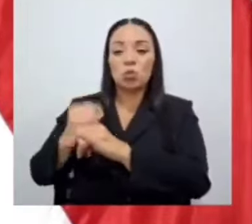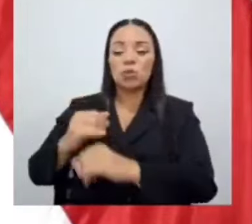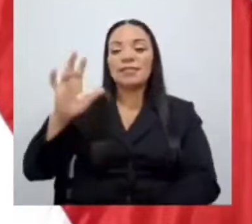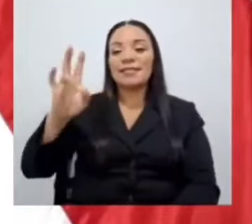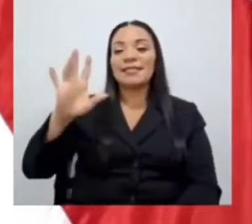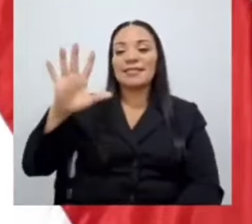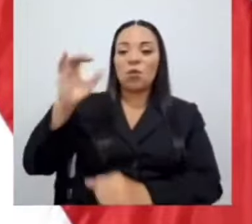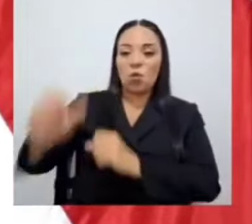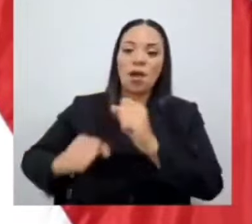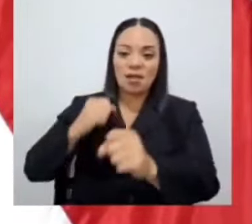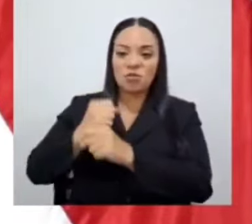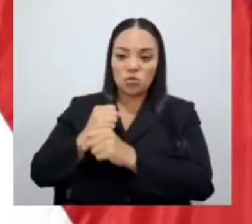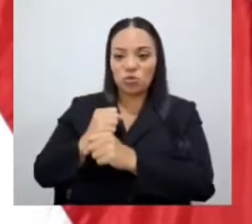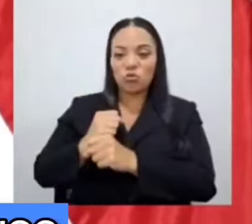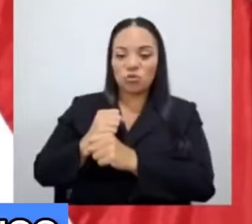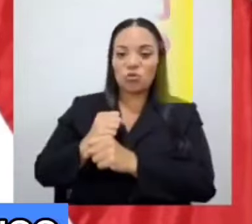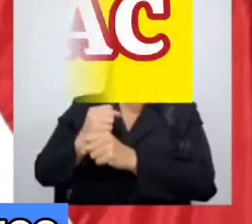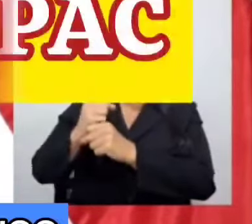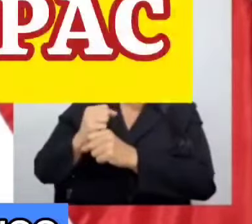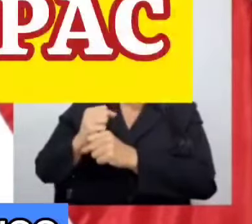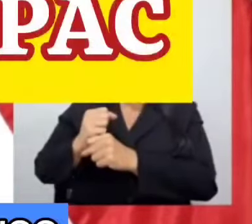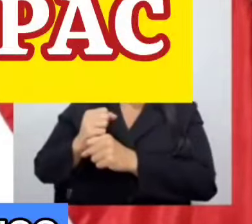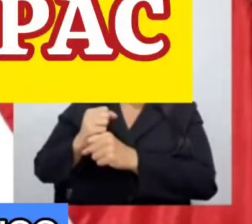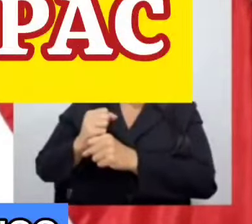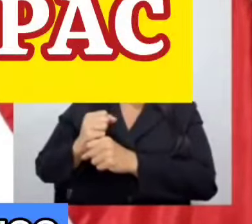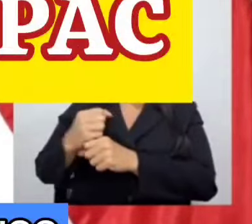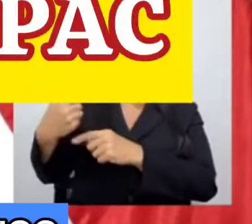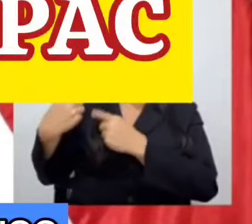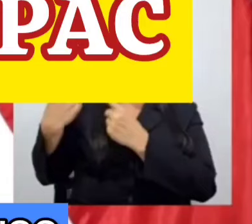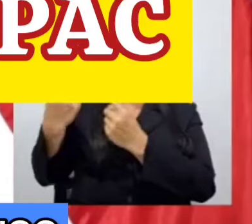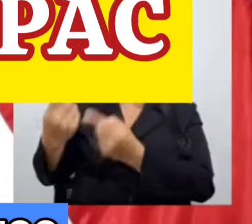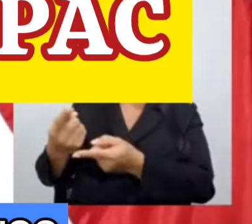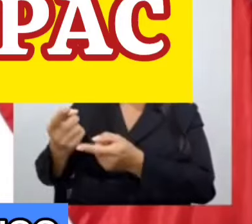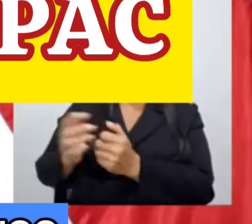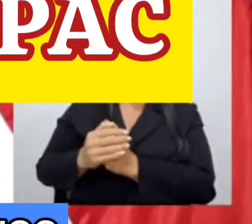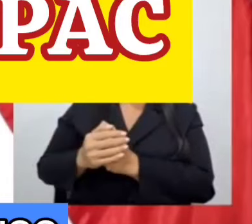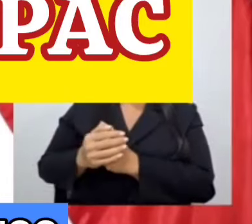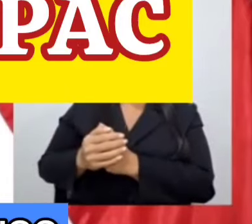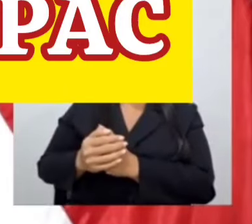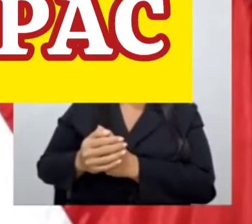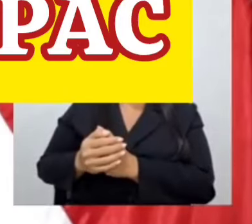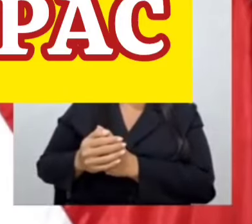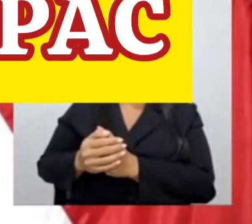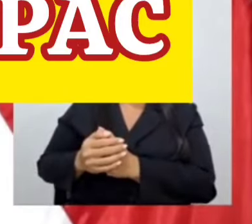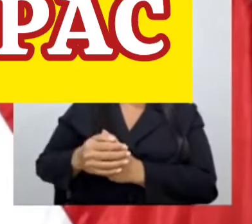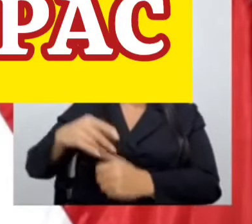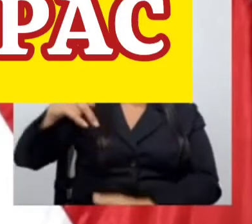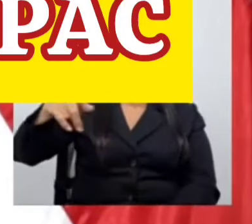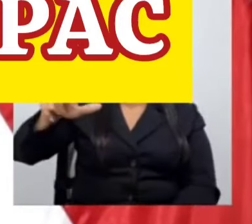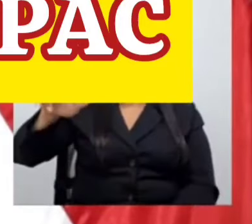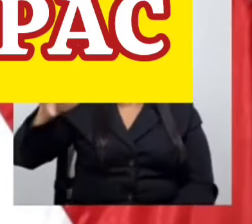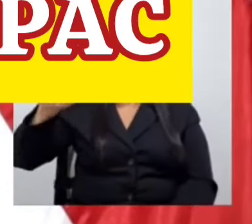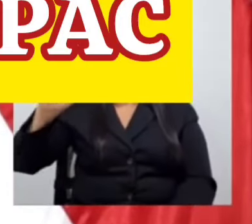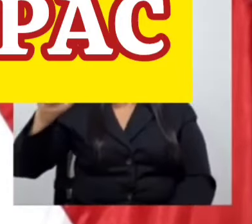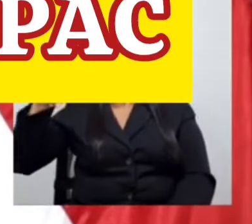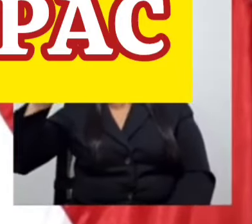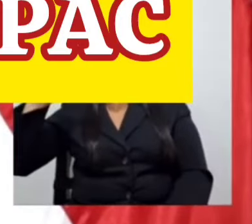años, que nos trajo a donde nos llevaron los gobiernos del PLUSC-PAC,